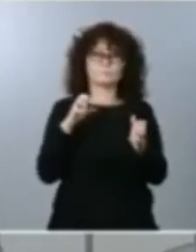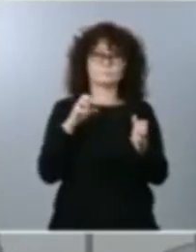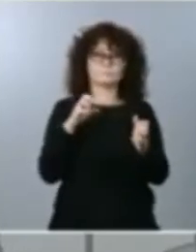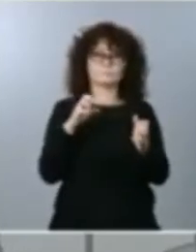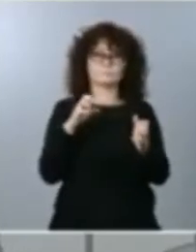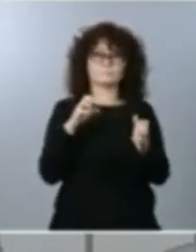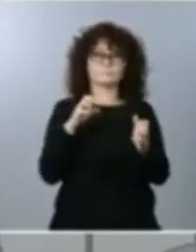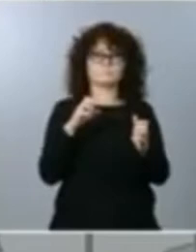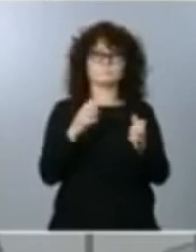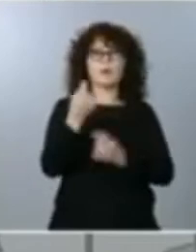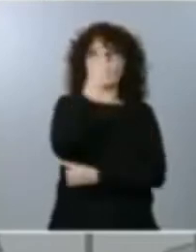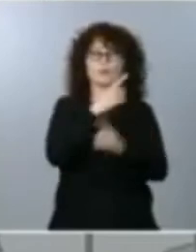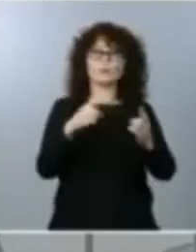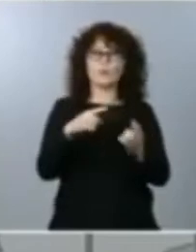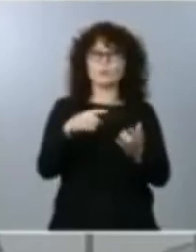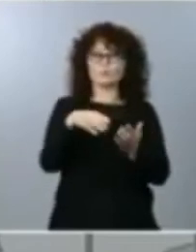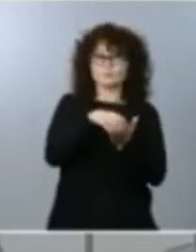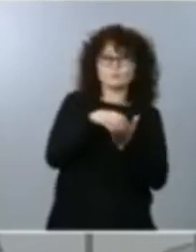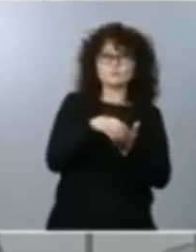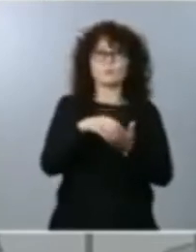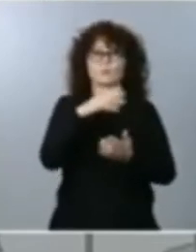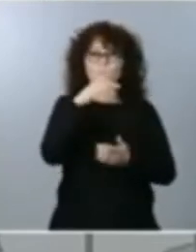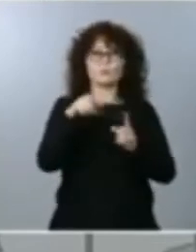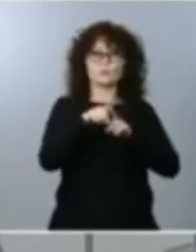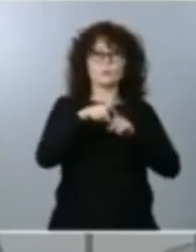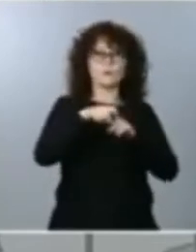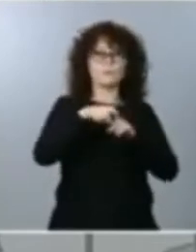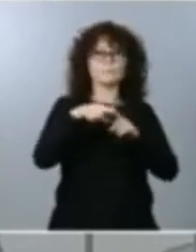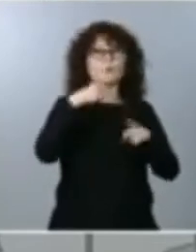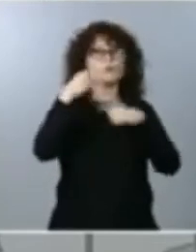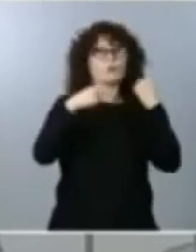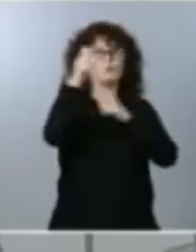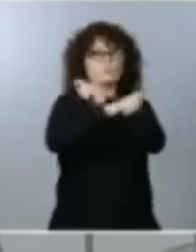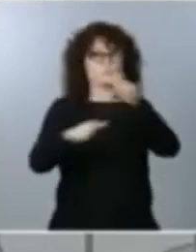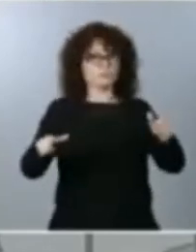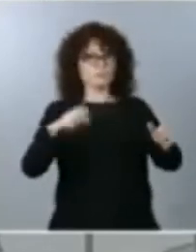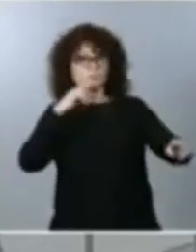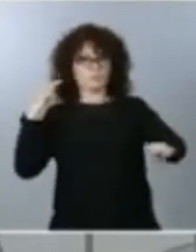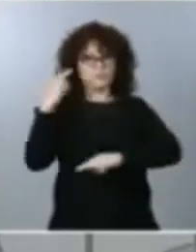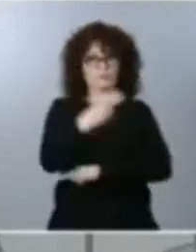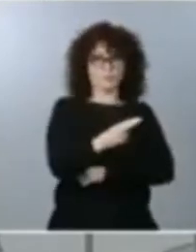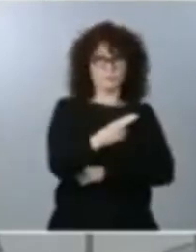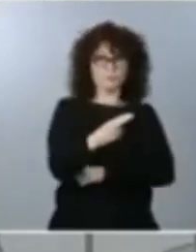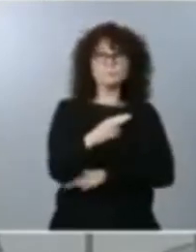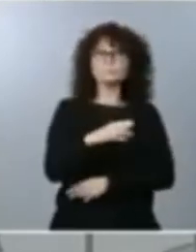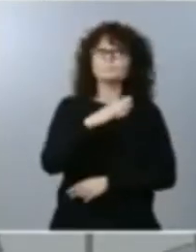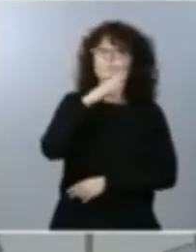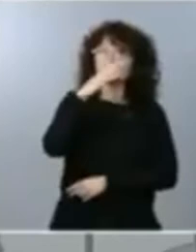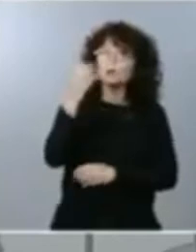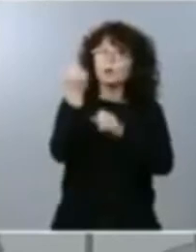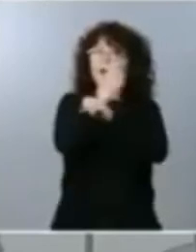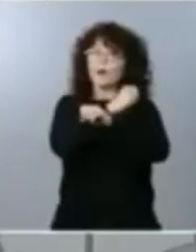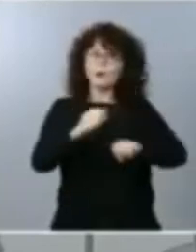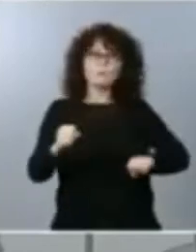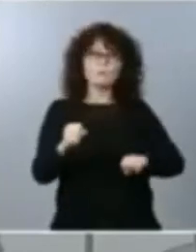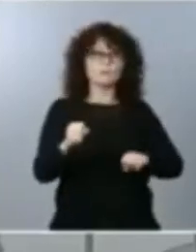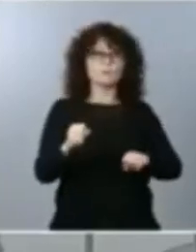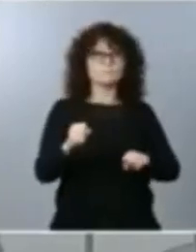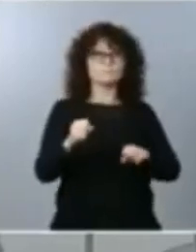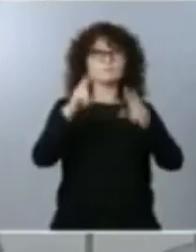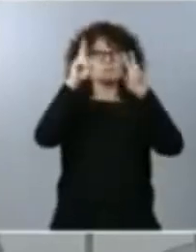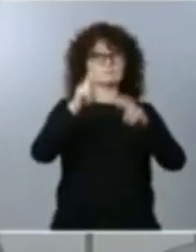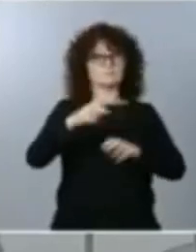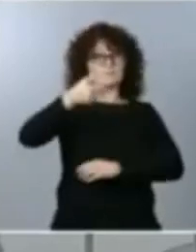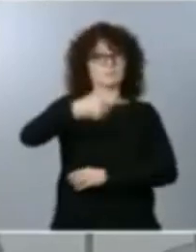parte de un populismo reaccionario. Por ello, es importante que pese a las diferencias sobre cuestiones centrales de la Agenda